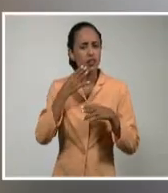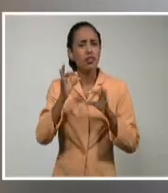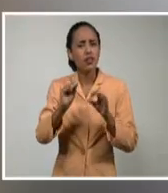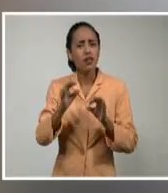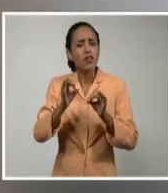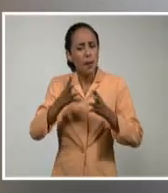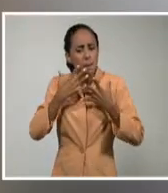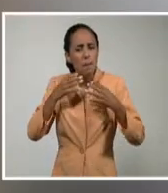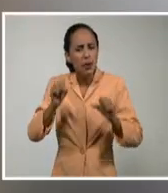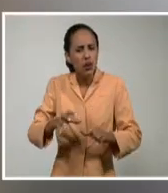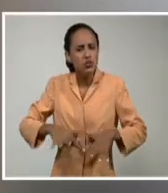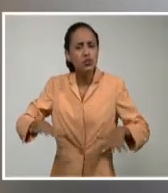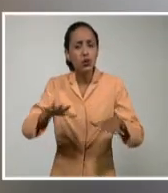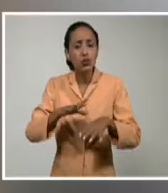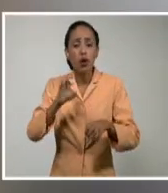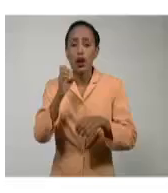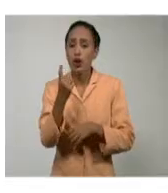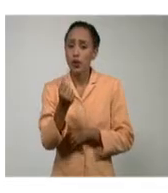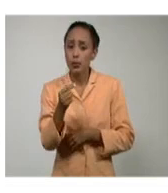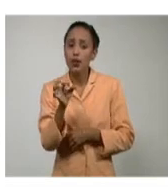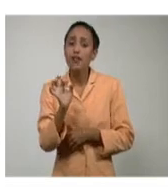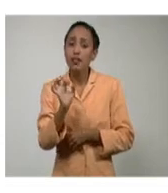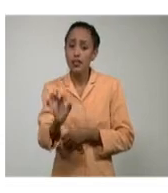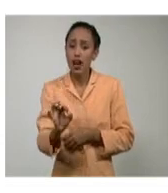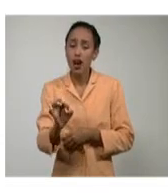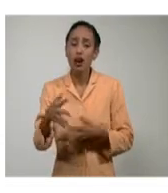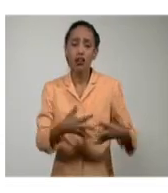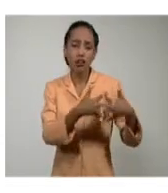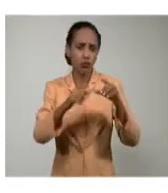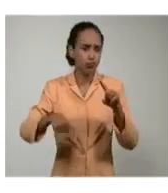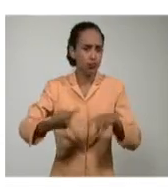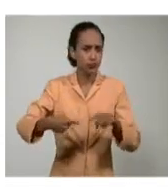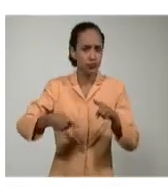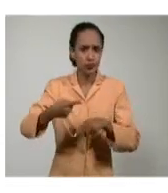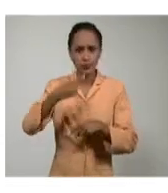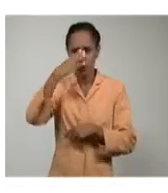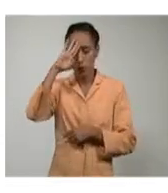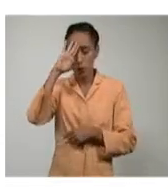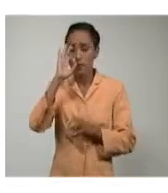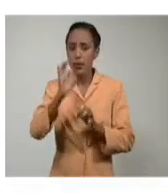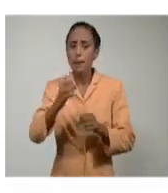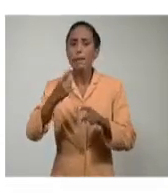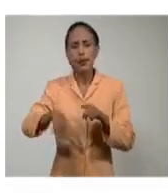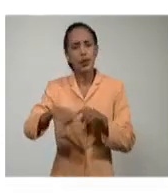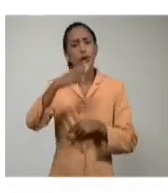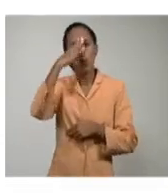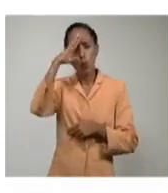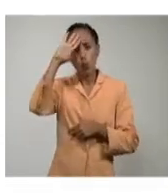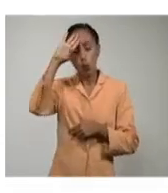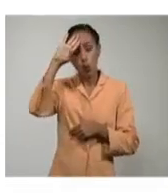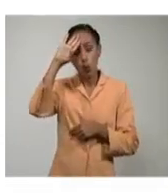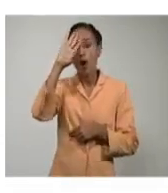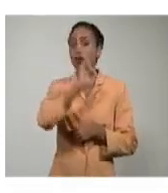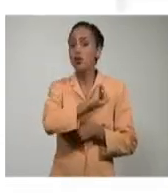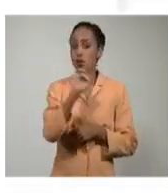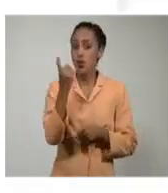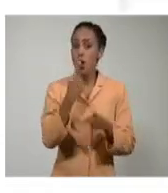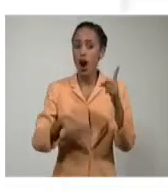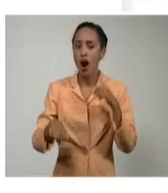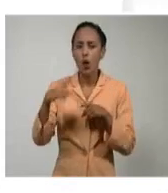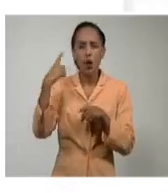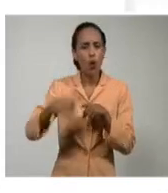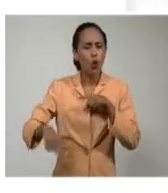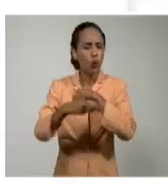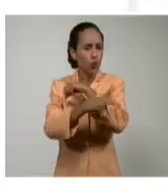el aumento de las acciones punitivas por parte de Washington, la isla caliveña logró una hazaña que ningún otro país latinoamericano